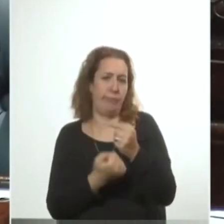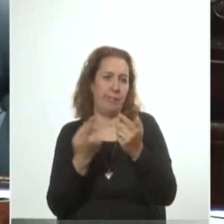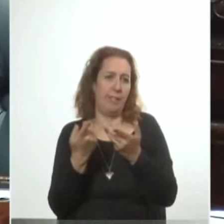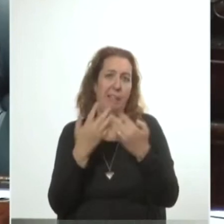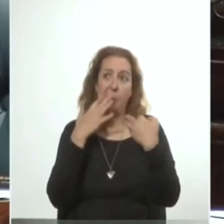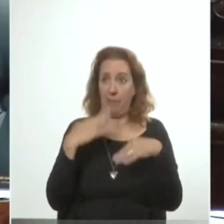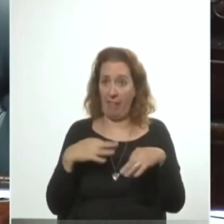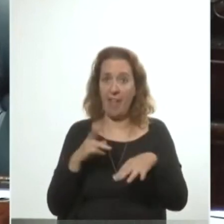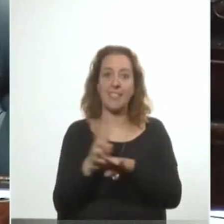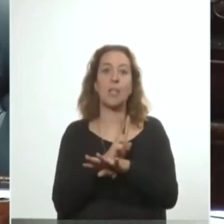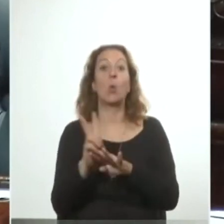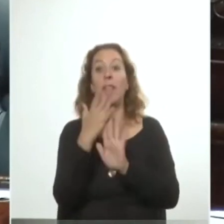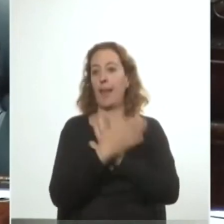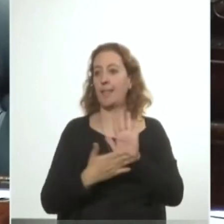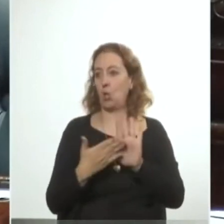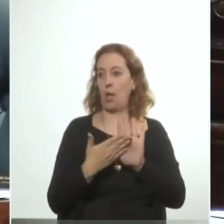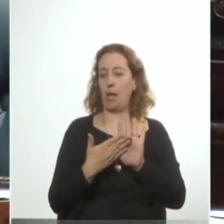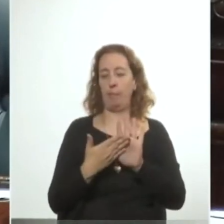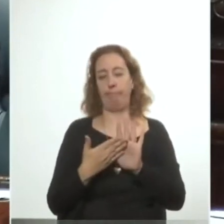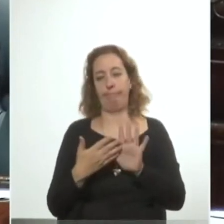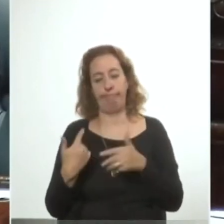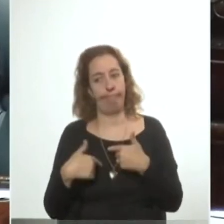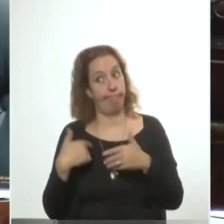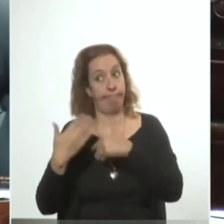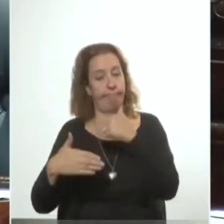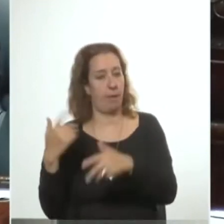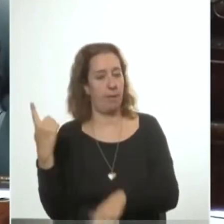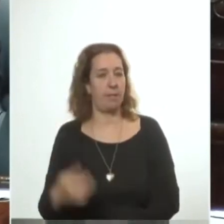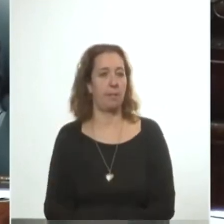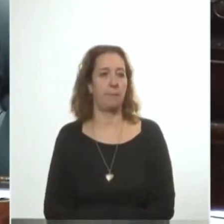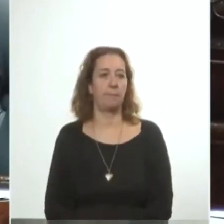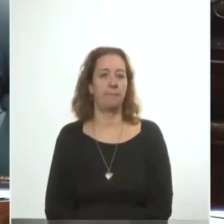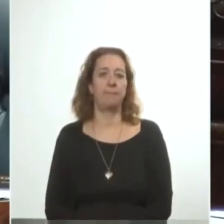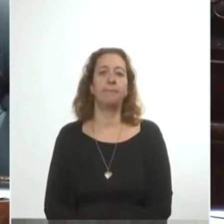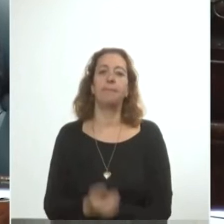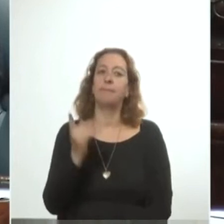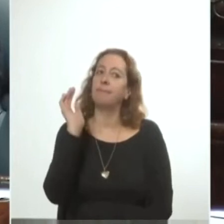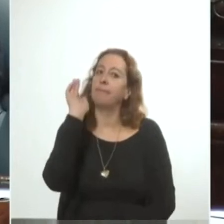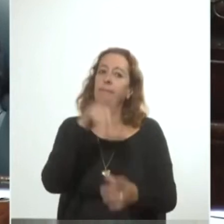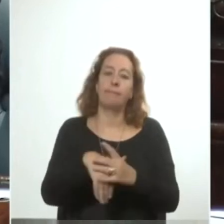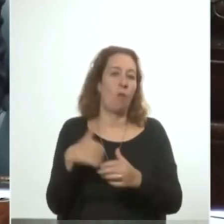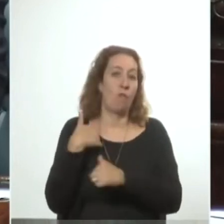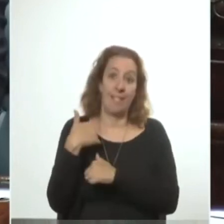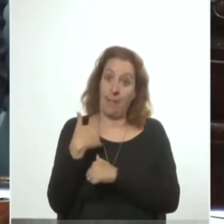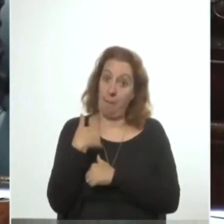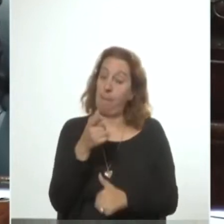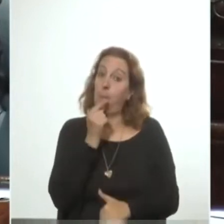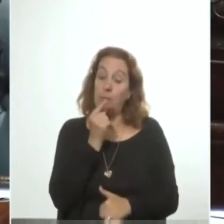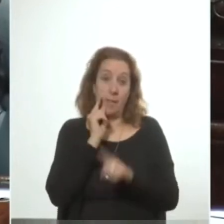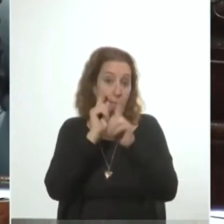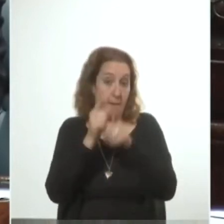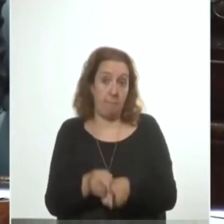de la seguridad nacional ante el avance comunista internacional. Penetraron nuestras fuerzas armadas y policiales.